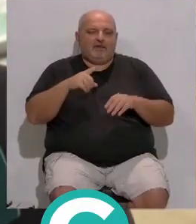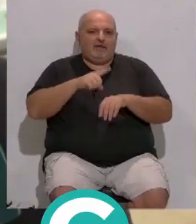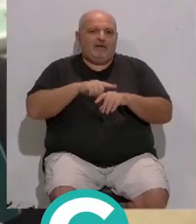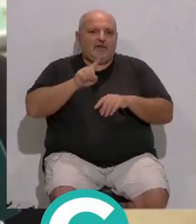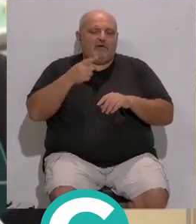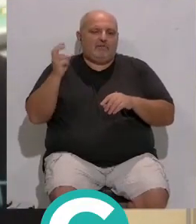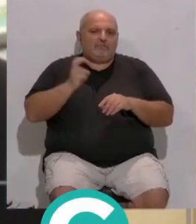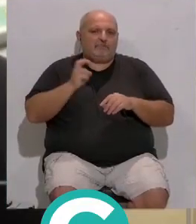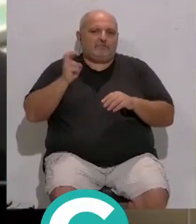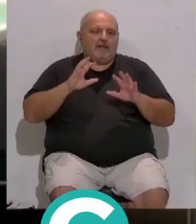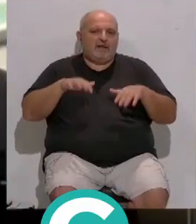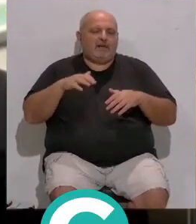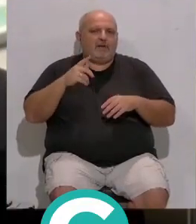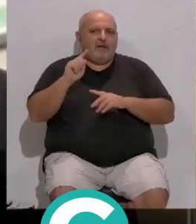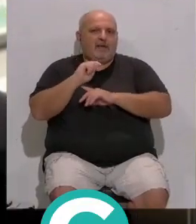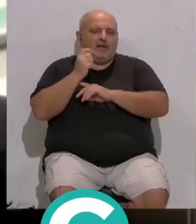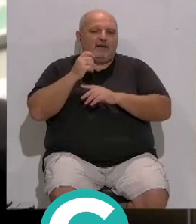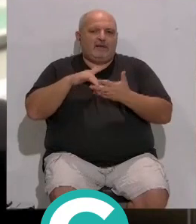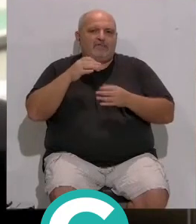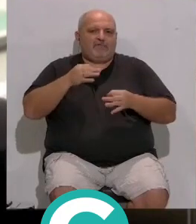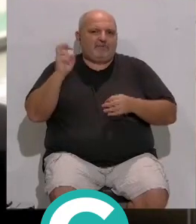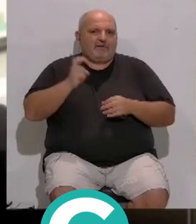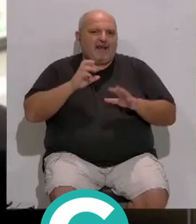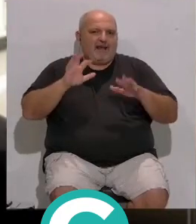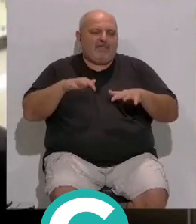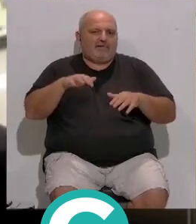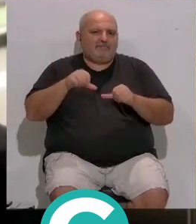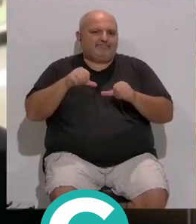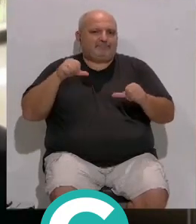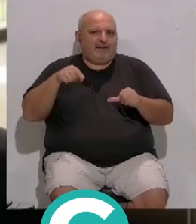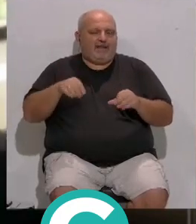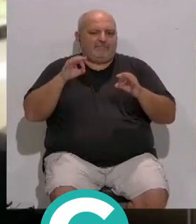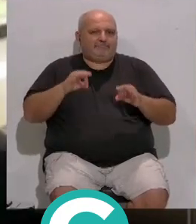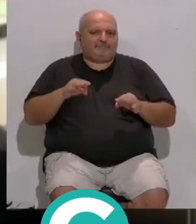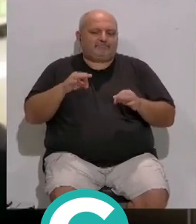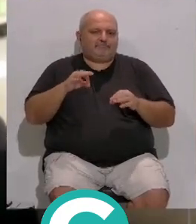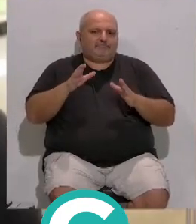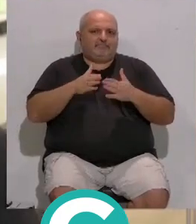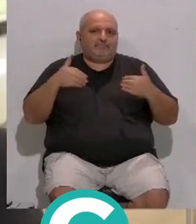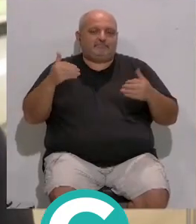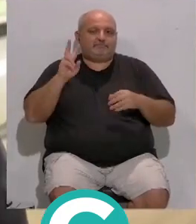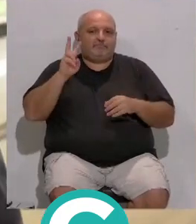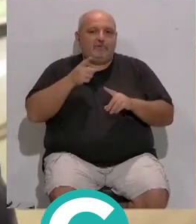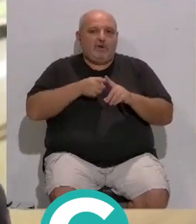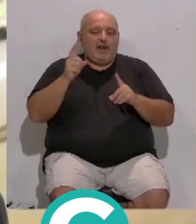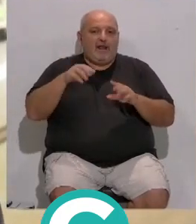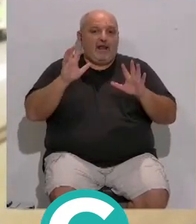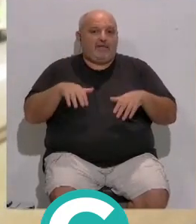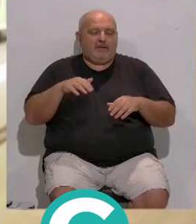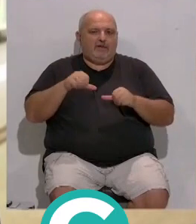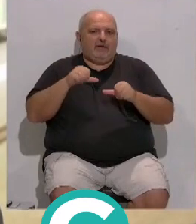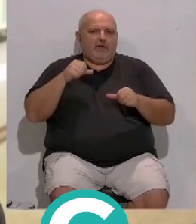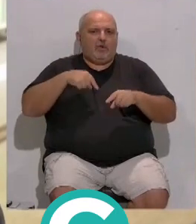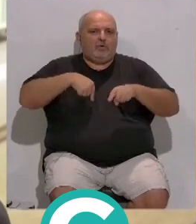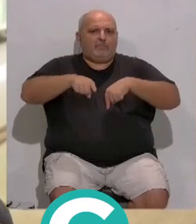Cádiz... ...sería un éxito que llegase siempre a Cádiz... ...así es como si de verdad... ...estábamos haciendo Bahía... ...si el tranvía siempre llegase a Cádiz... ...si hubiese una